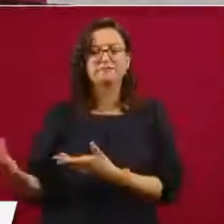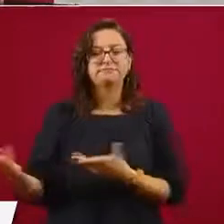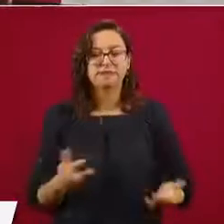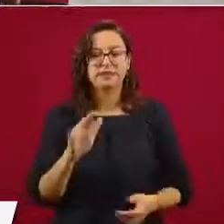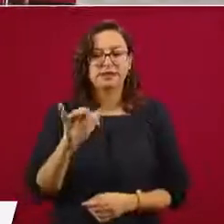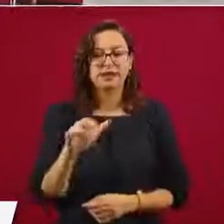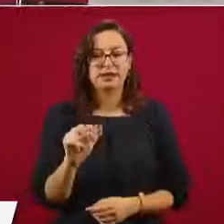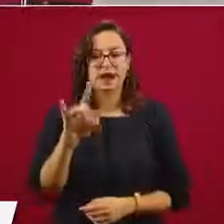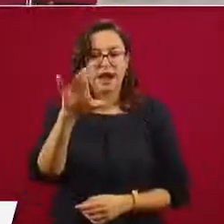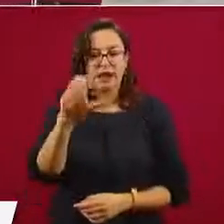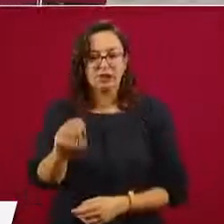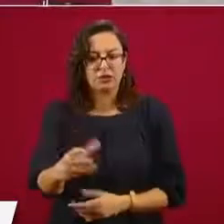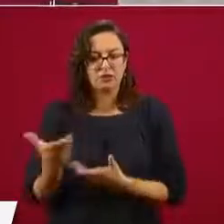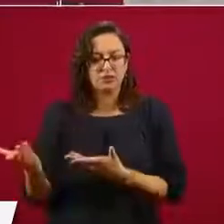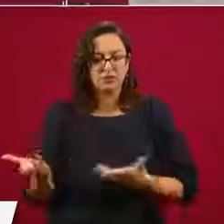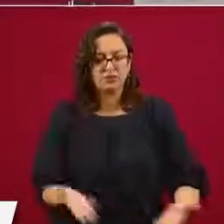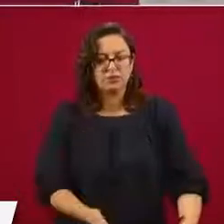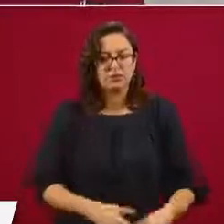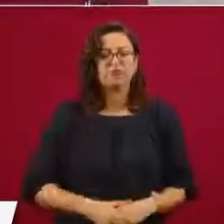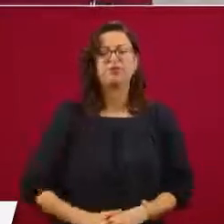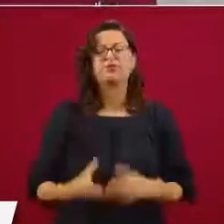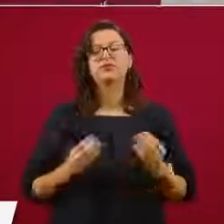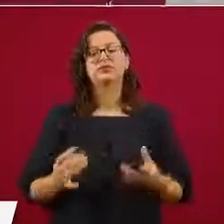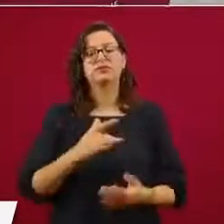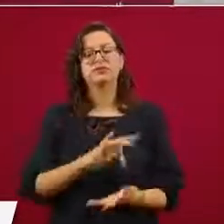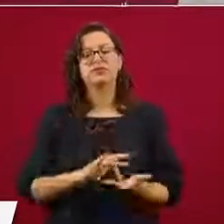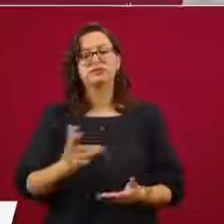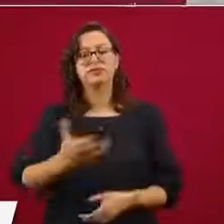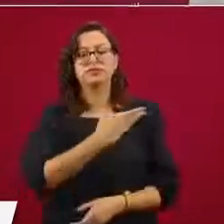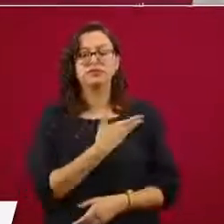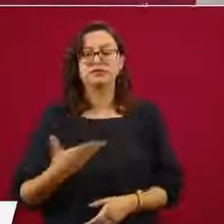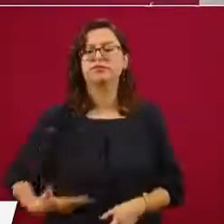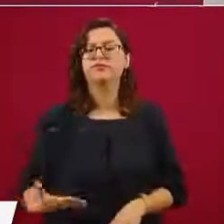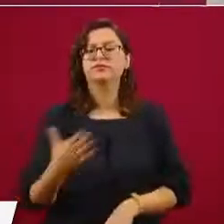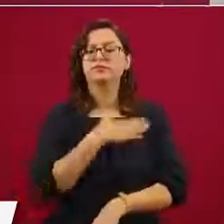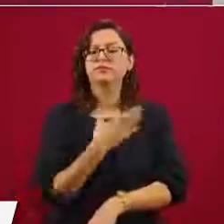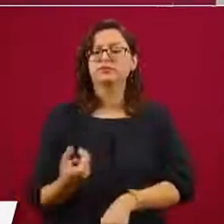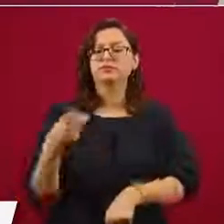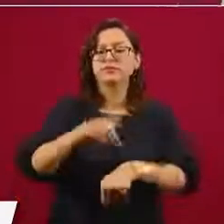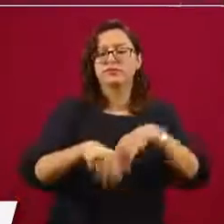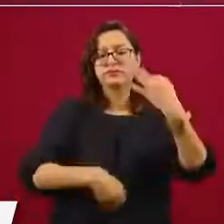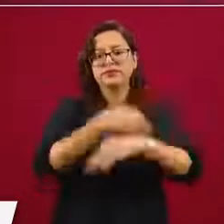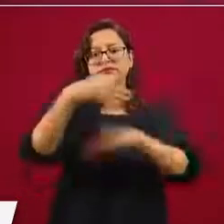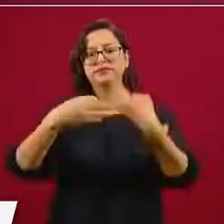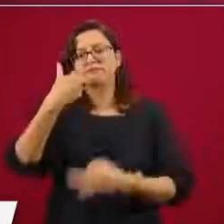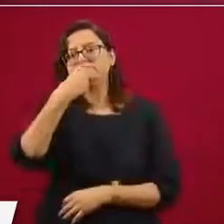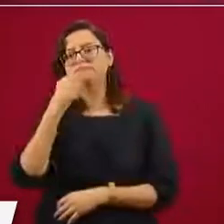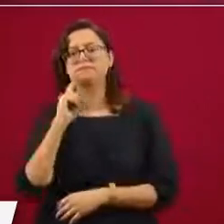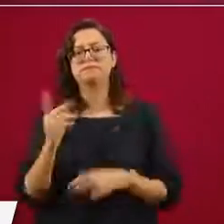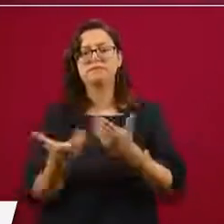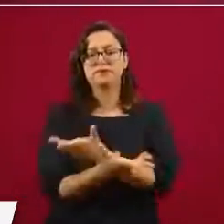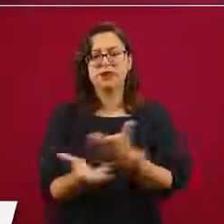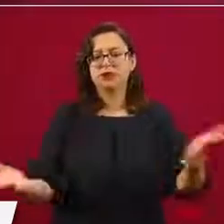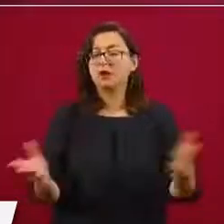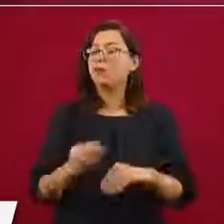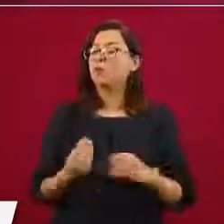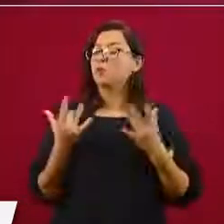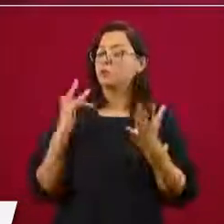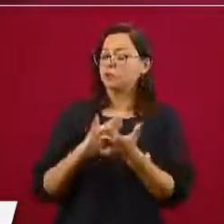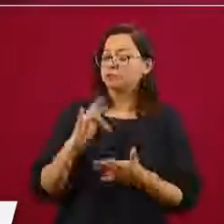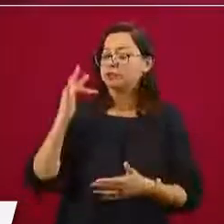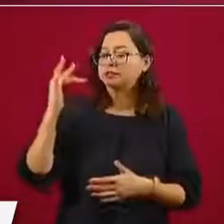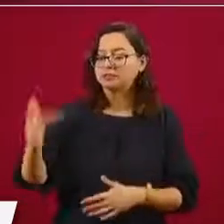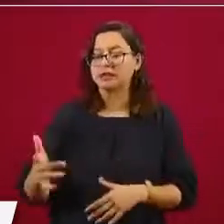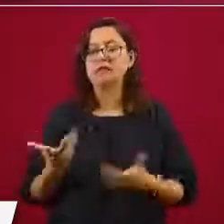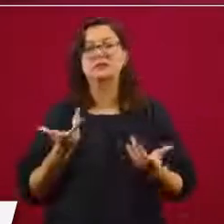Muchas gracias, señor presidente. Muy buenos días a todas y a todos ustedes. Gracias por permitirnos, señor presidente, empoderar con